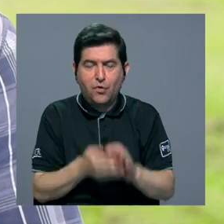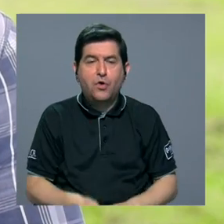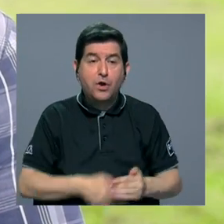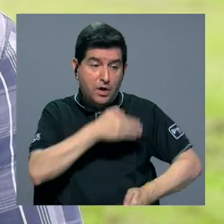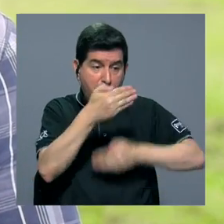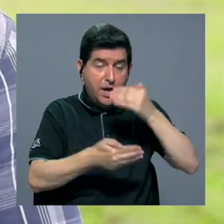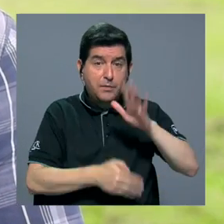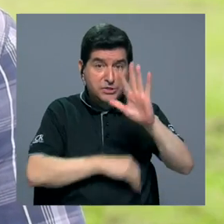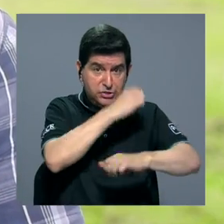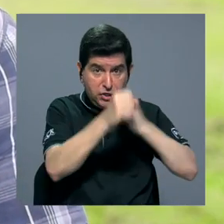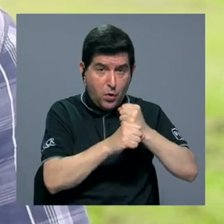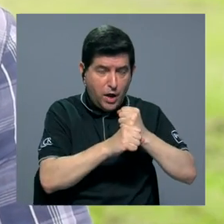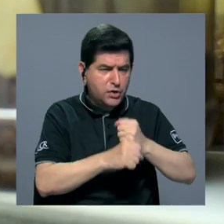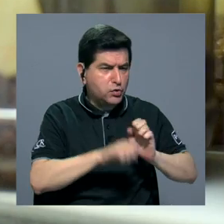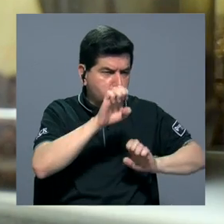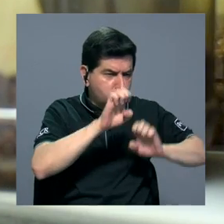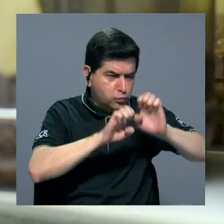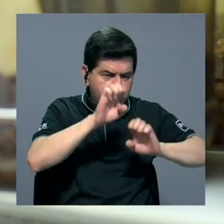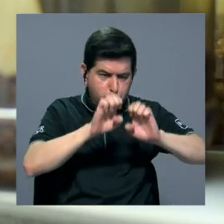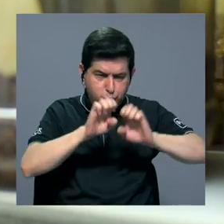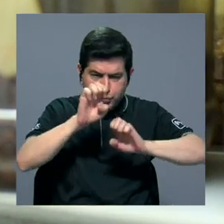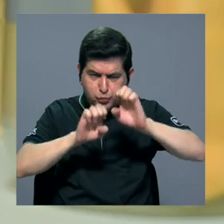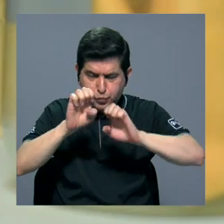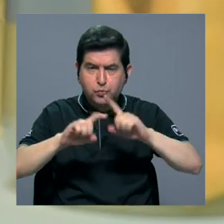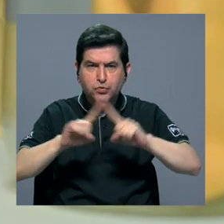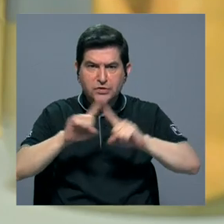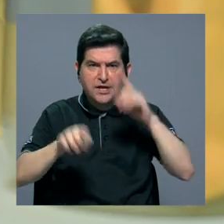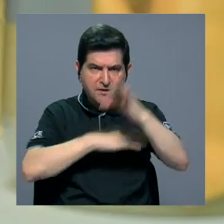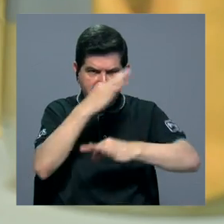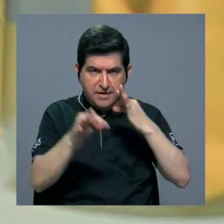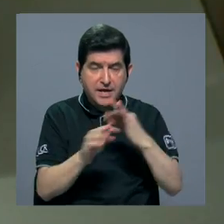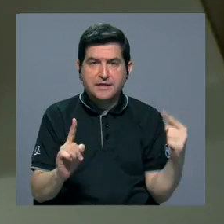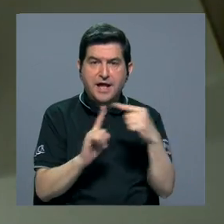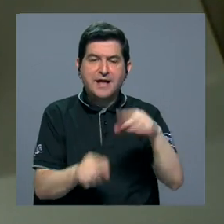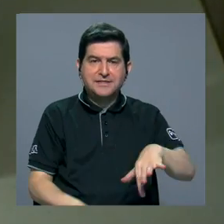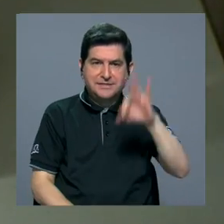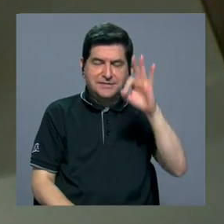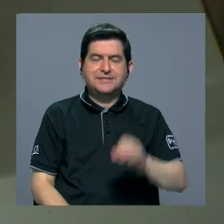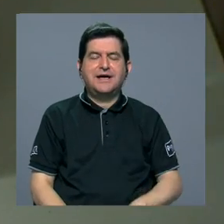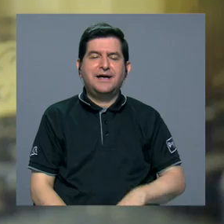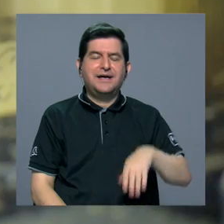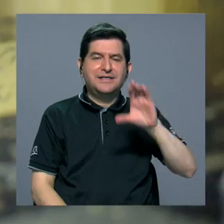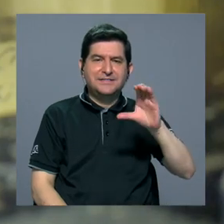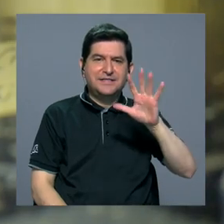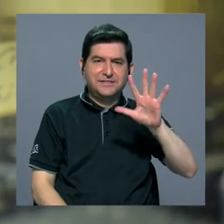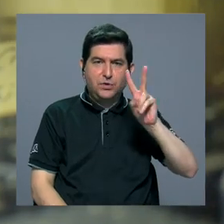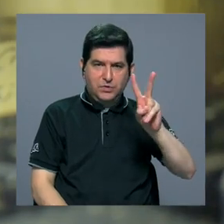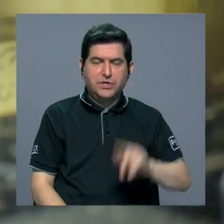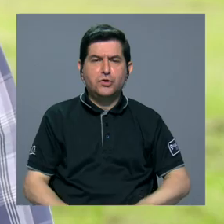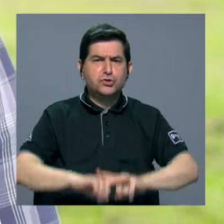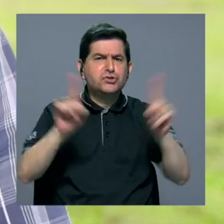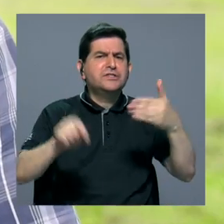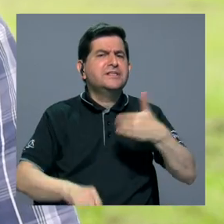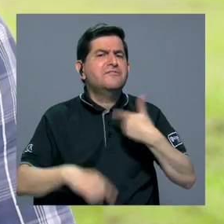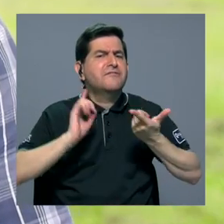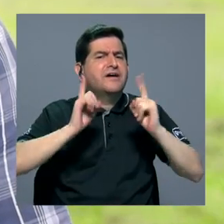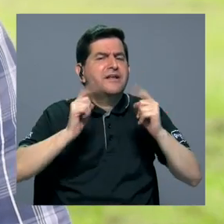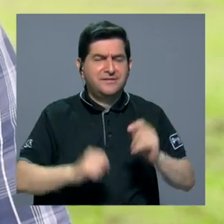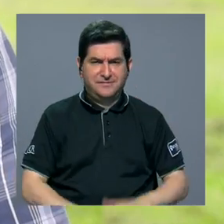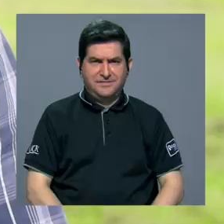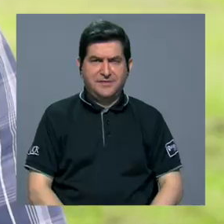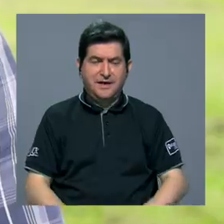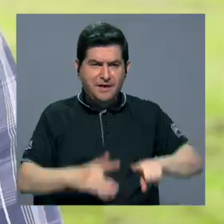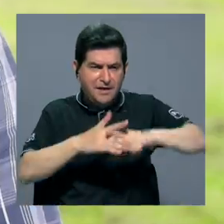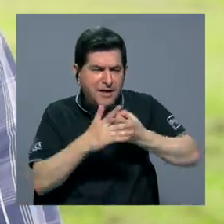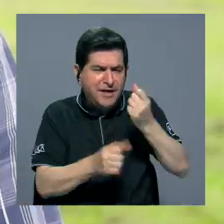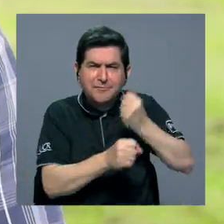ese proceso de cinco años fuimos evaluando las líneas hasta que seleccionamos la línea 152. ¿Cuál fue la diferencia acá? Que